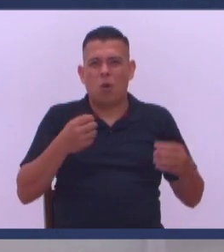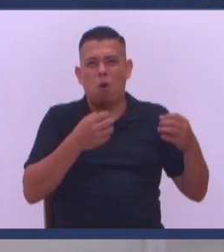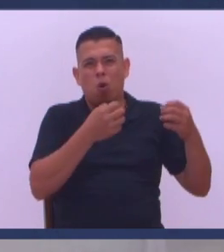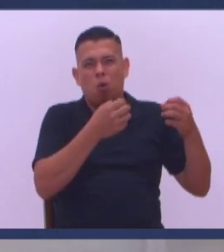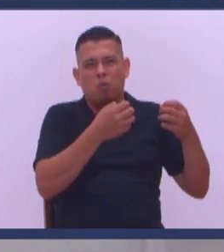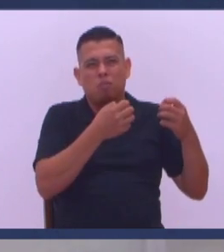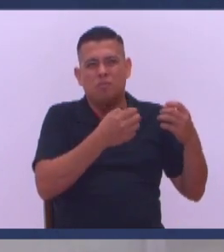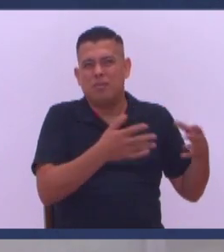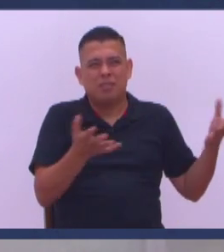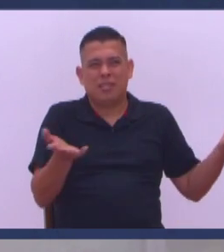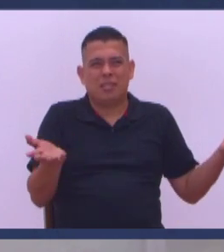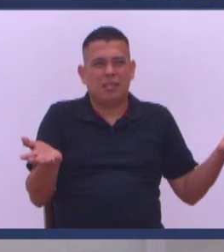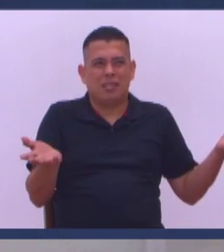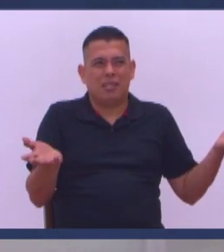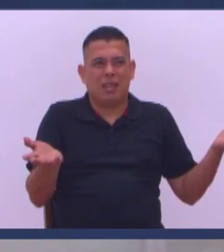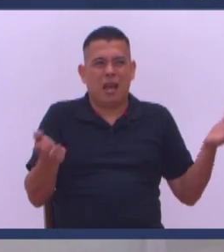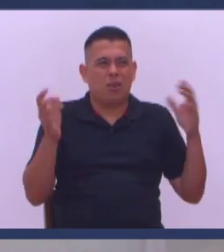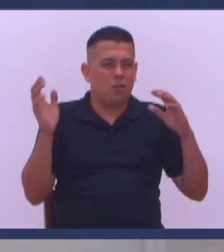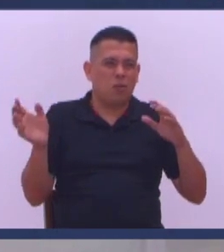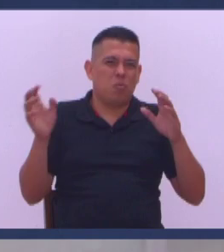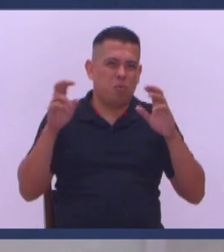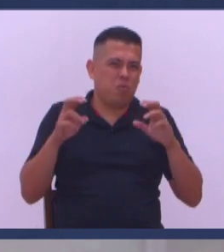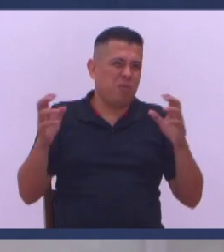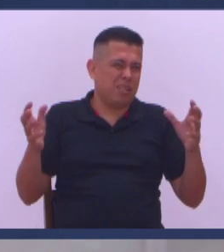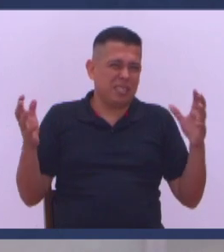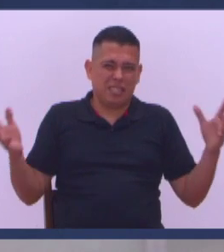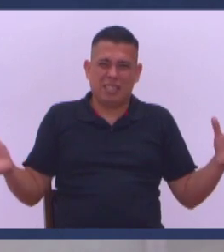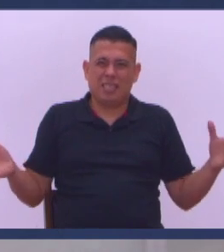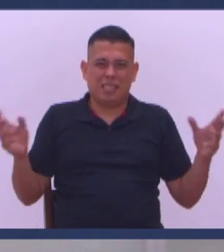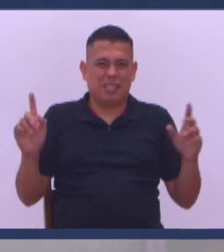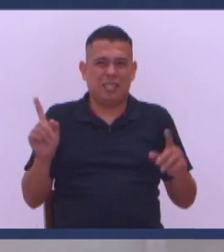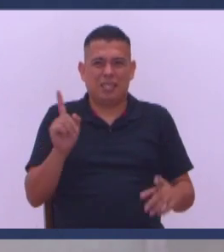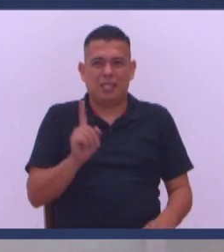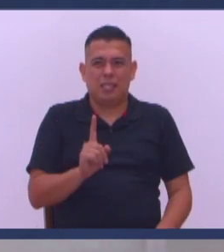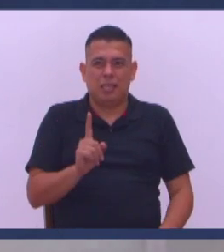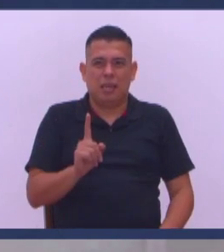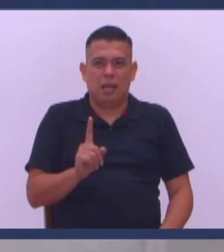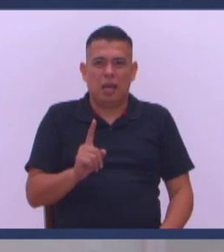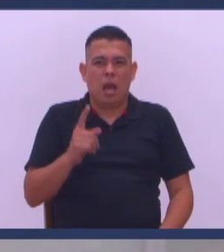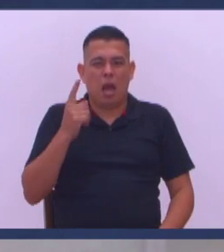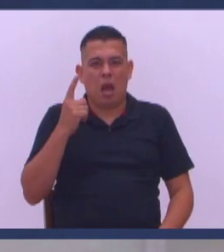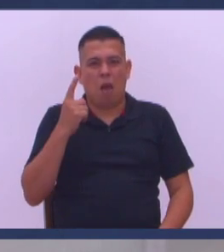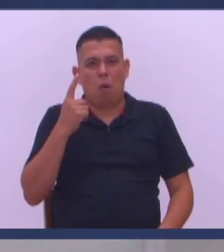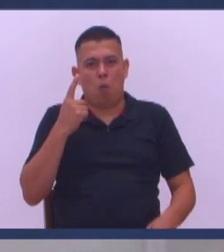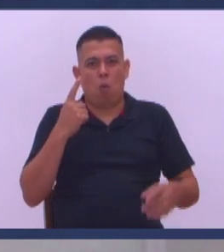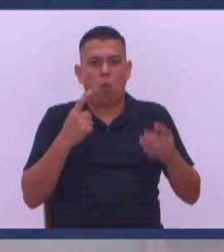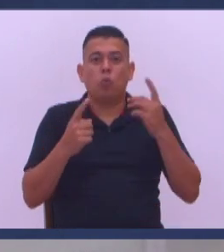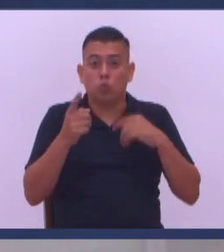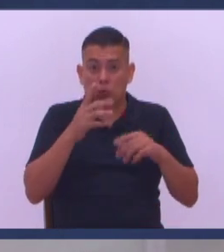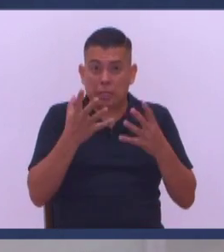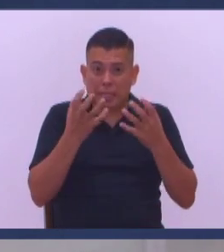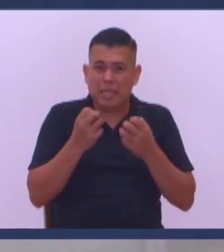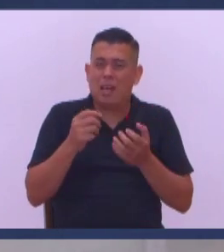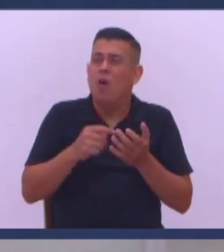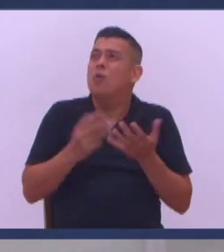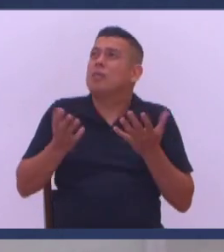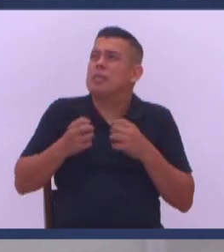perdiendo? Amén De tantas cosas Que la gente dice No Si va a llorar Con alguien Llore con Dios